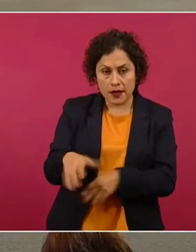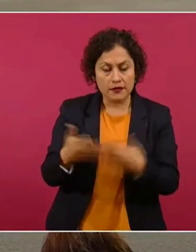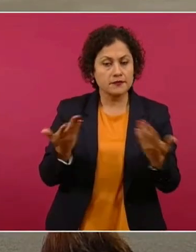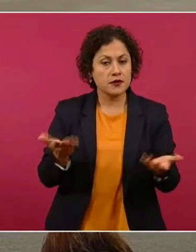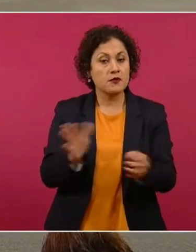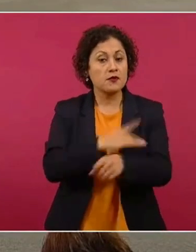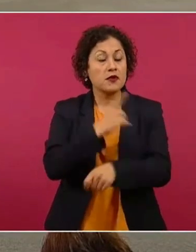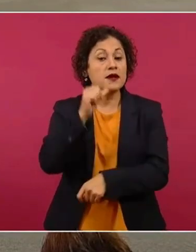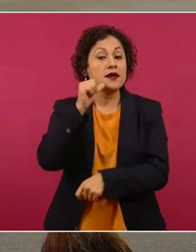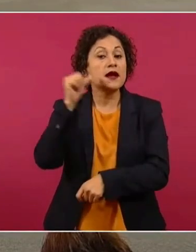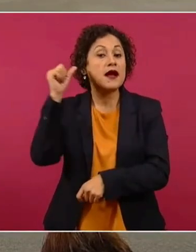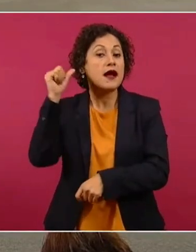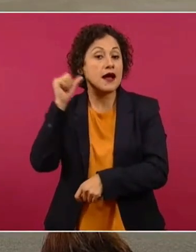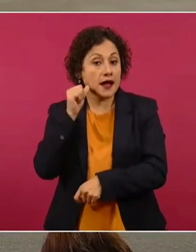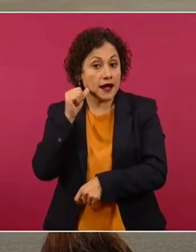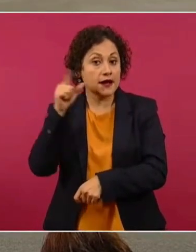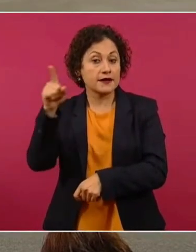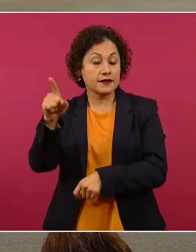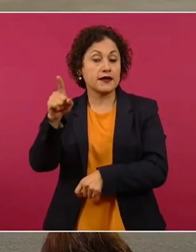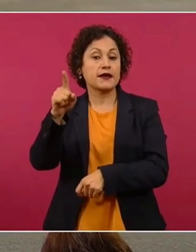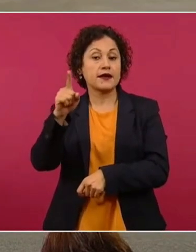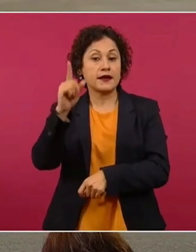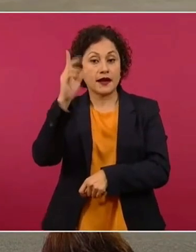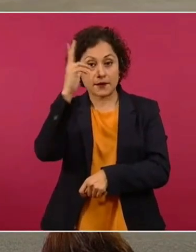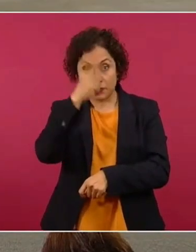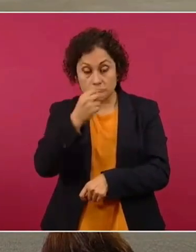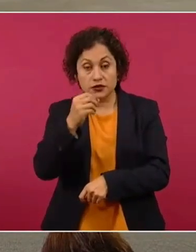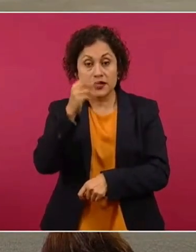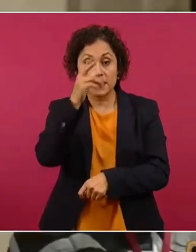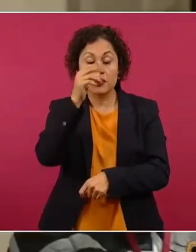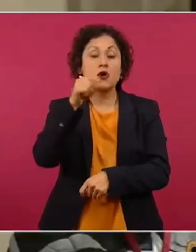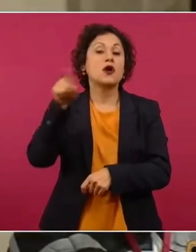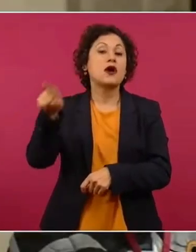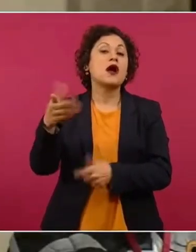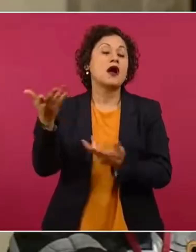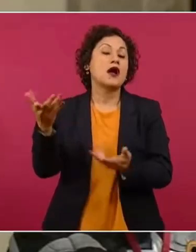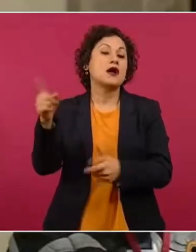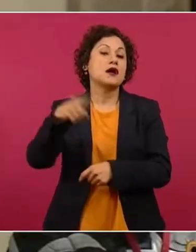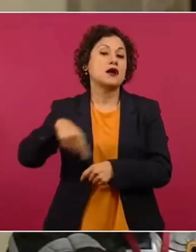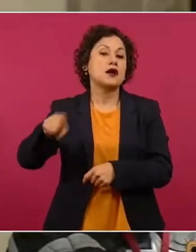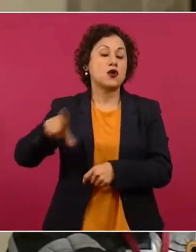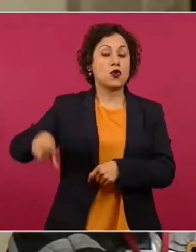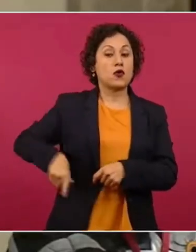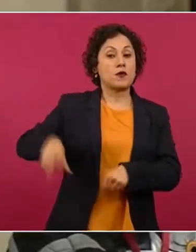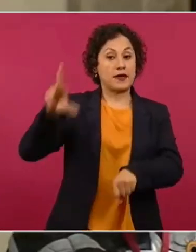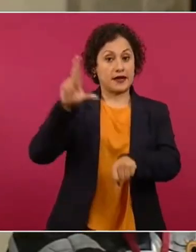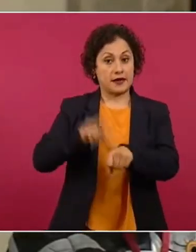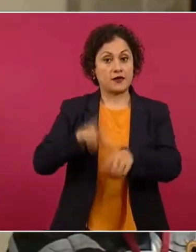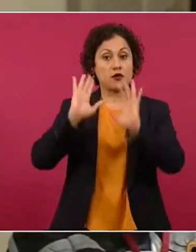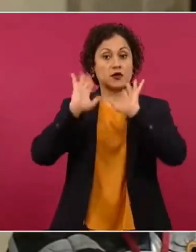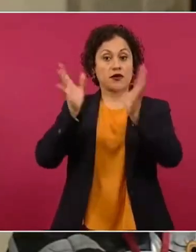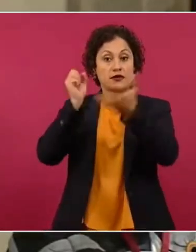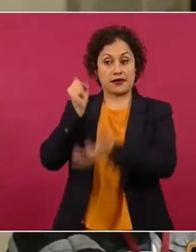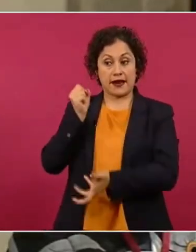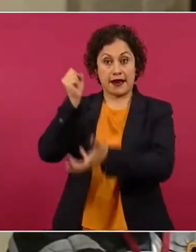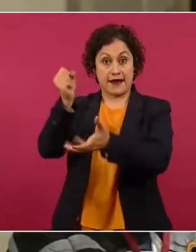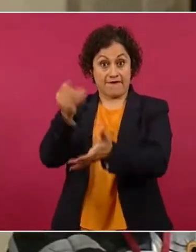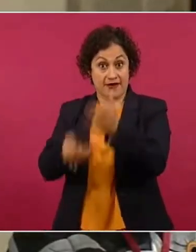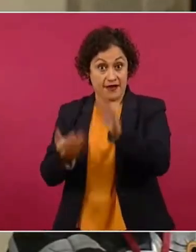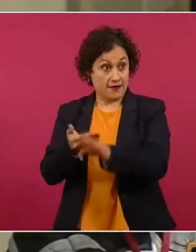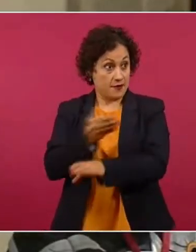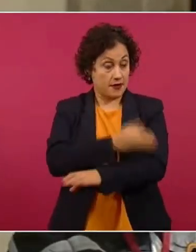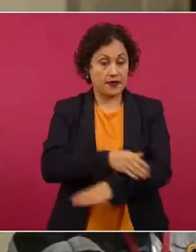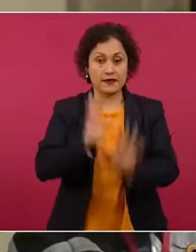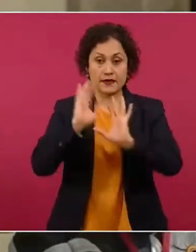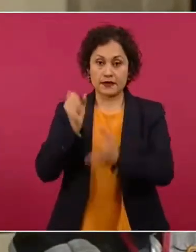en Palacio de Gobierno, allá en Hermosillo, el gobernador finalmente entregó los recursos que estaban pendientes y que habíamos comentado, entregó